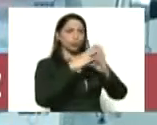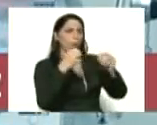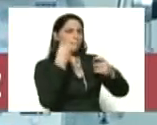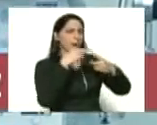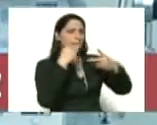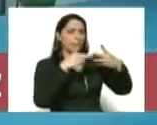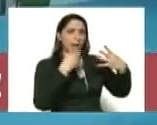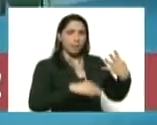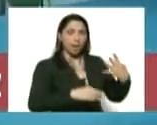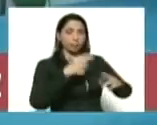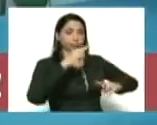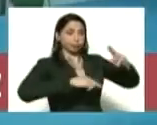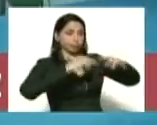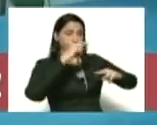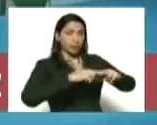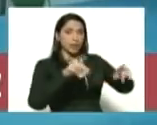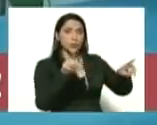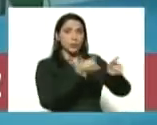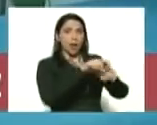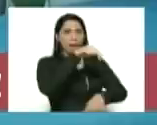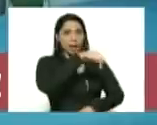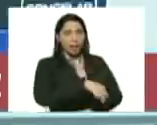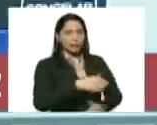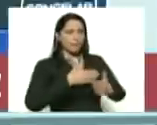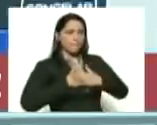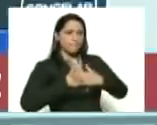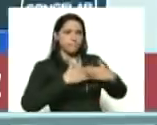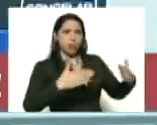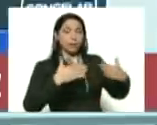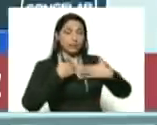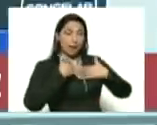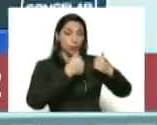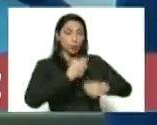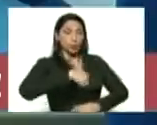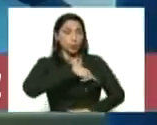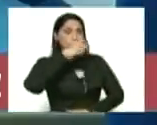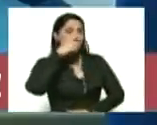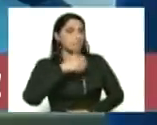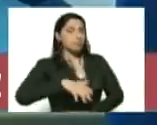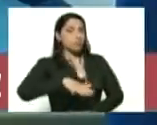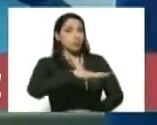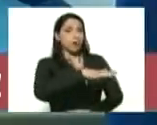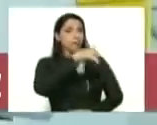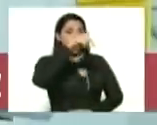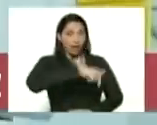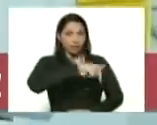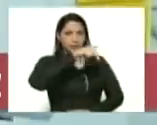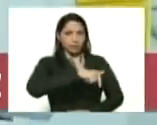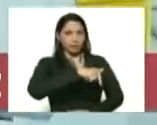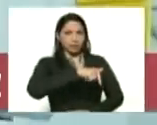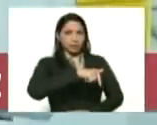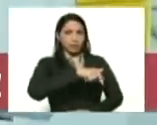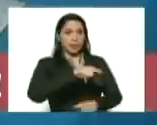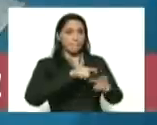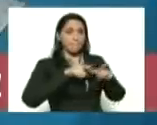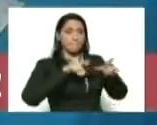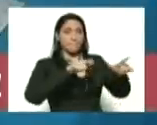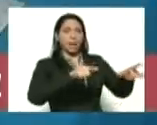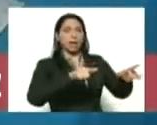e infraestructuras como esta garantizando la salud de nuestro pueblo desde aquí este espacio